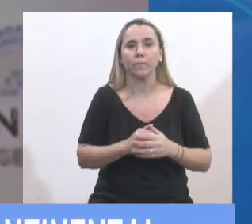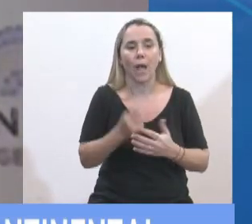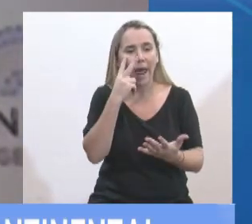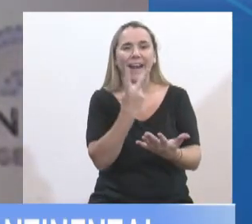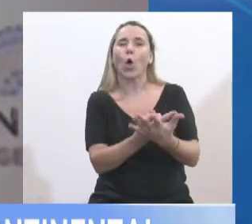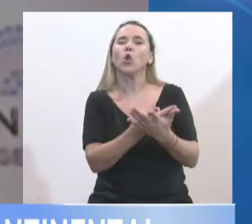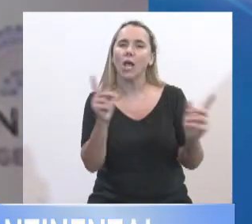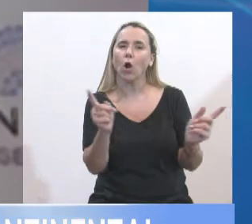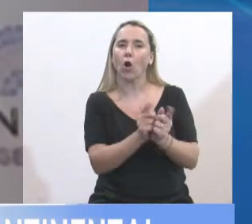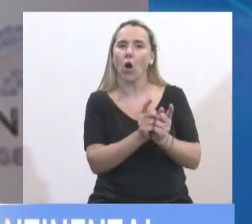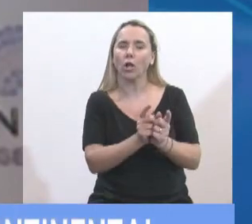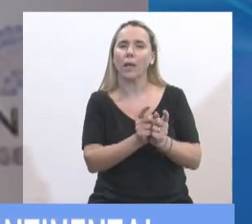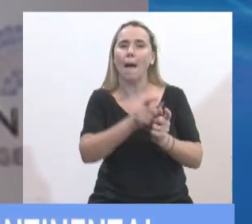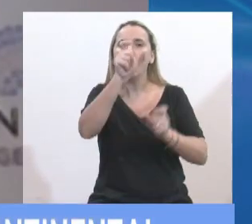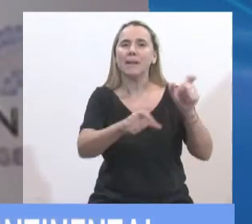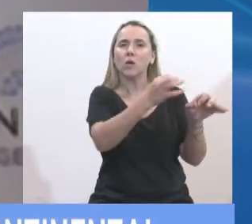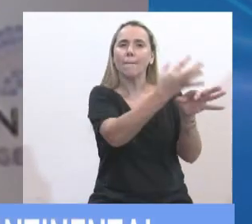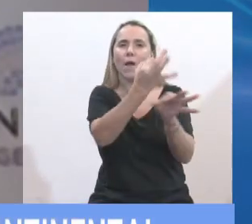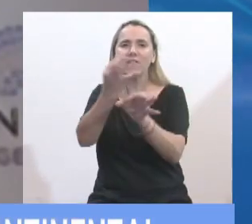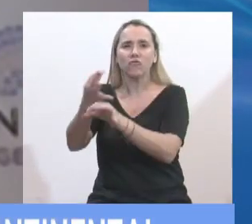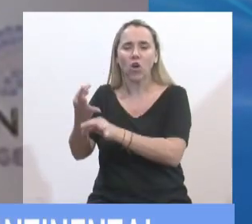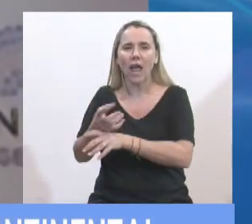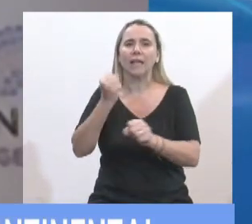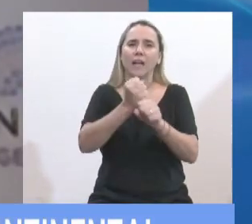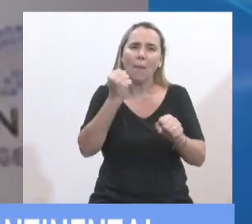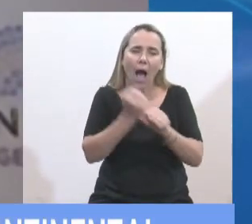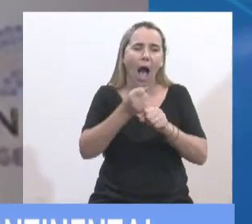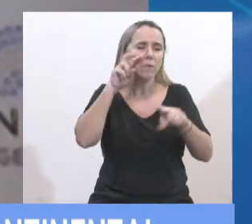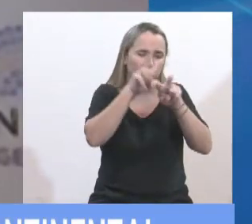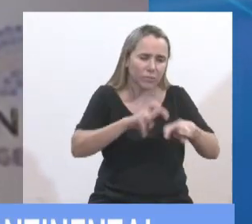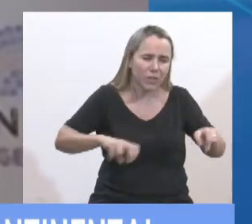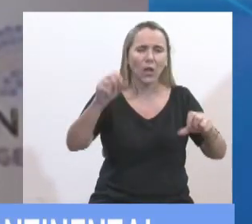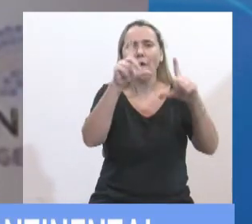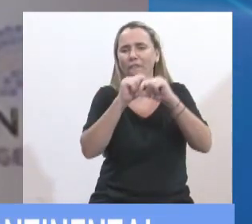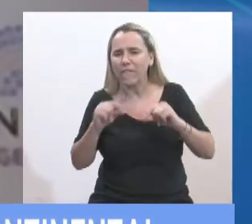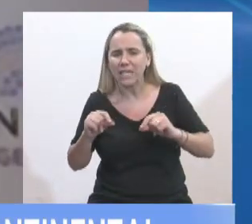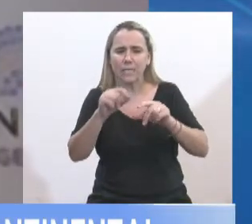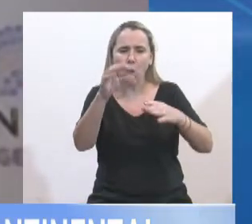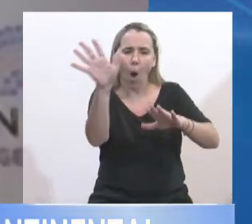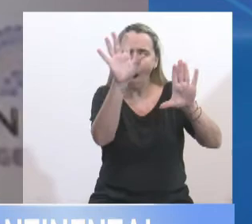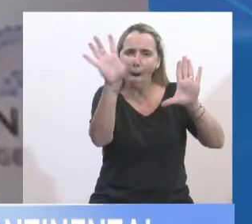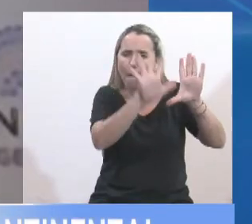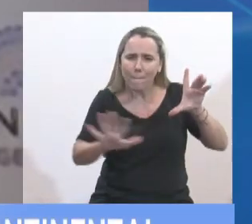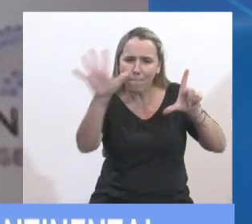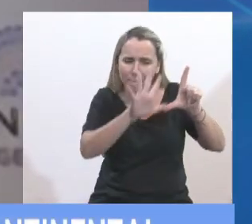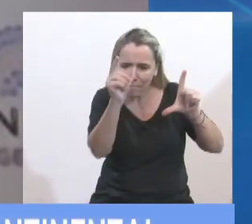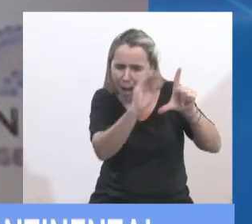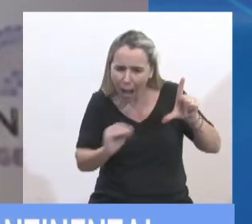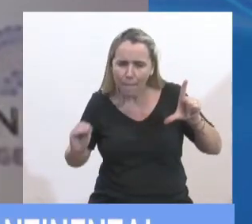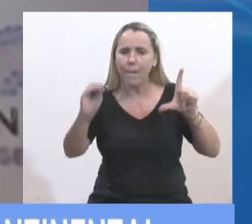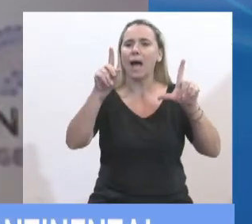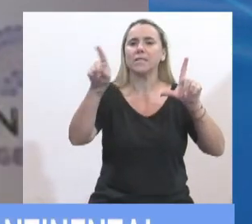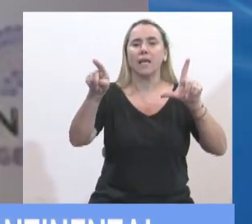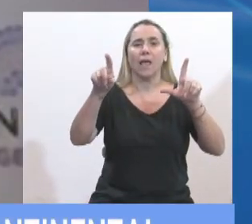reconocer brevemente a todos los profesionales que trabajaron, los geólogos, los geofísicos, los cartógrafos, los oceanógrafos, en fin,